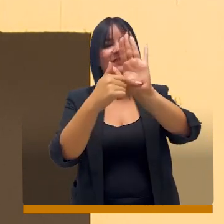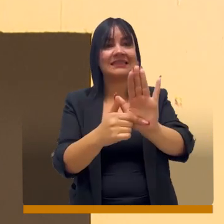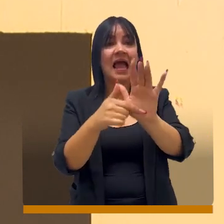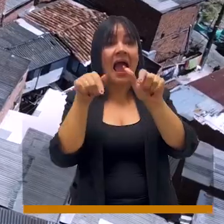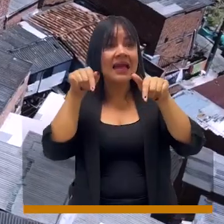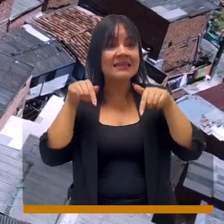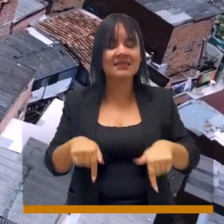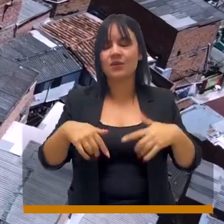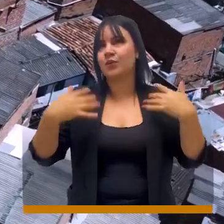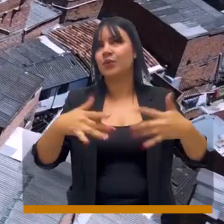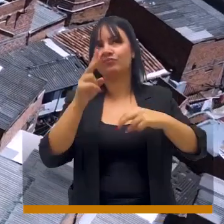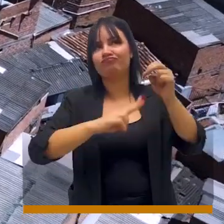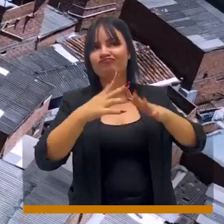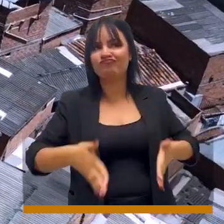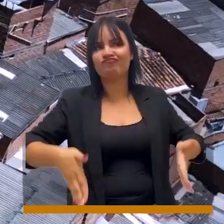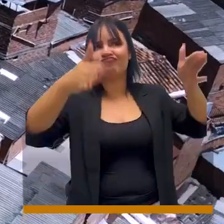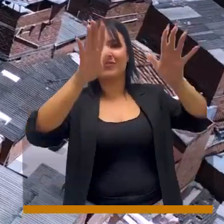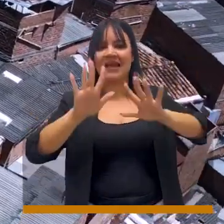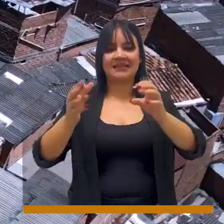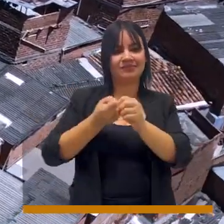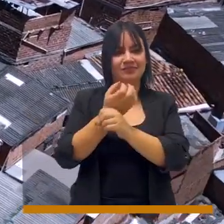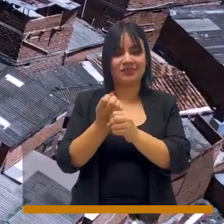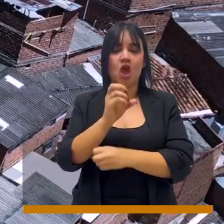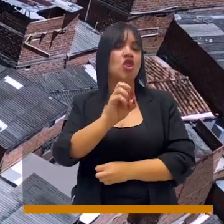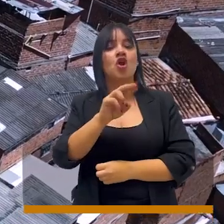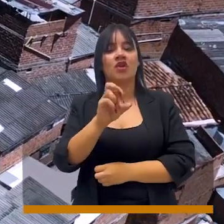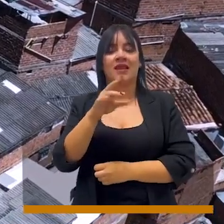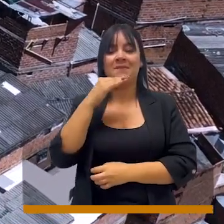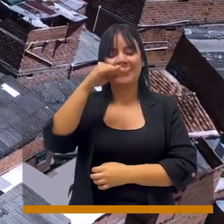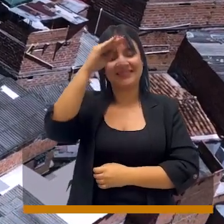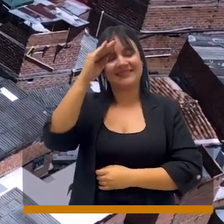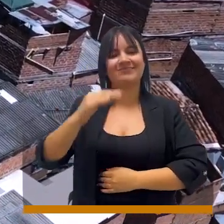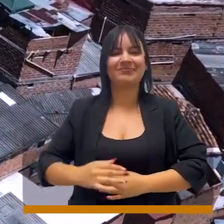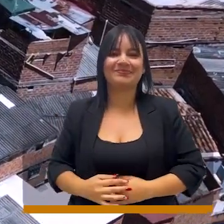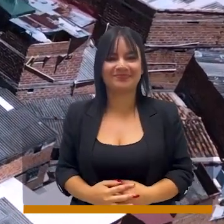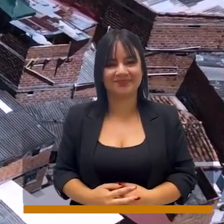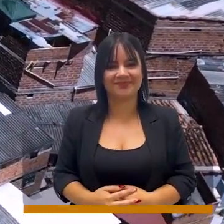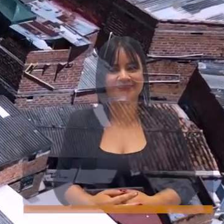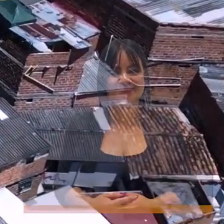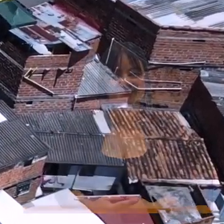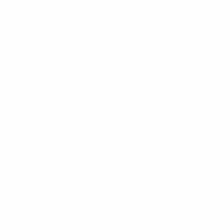proyectando esta como la mayor obra de desarrollo de la zona nororiental de Medellín.